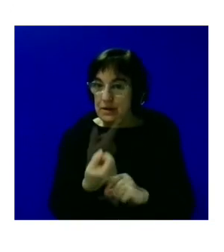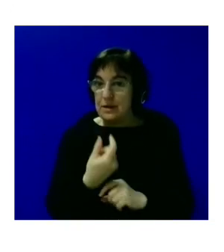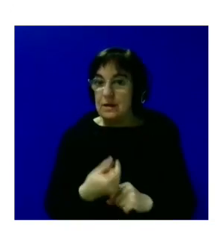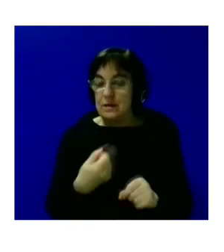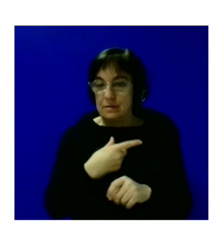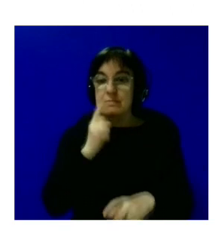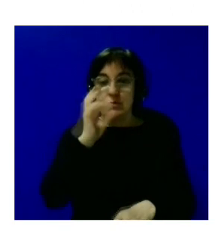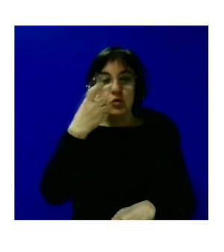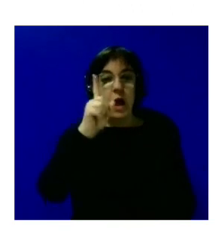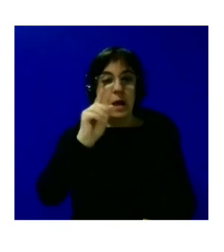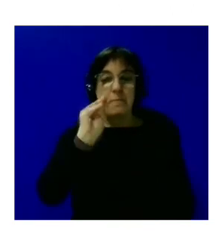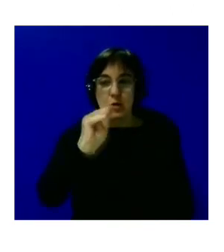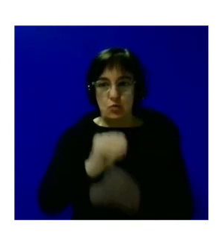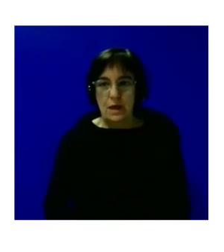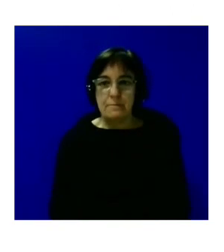vale una pregunta